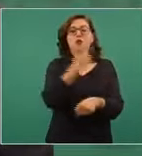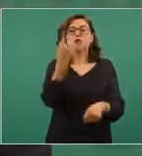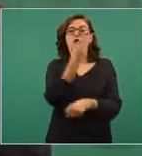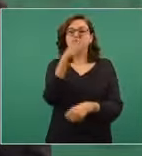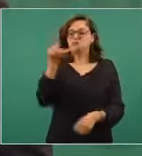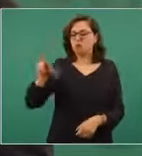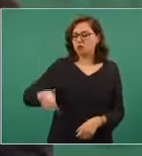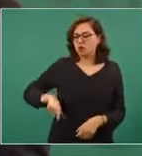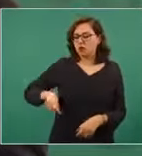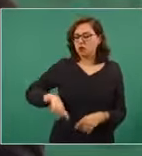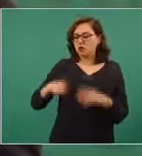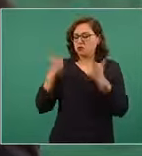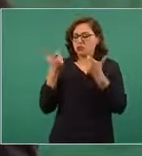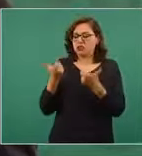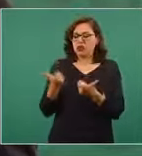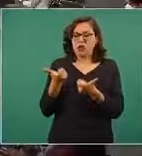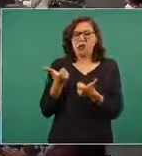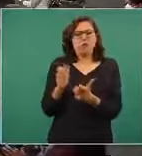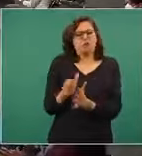¿Por qué no lo buscas?